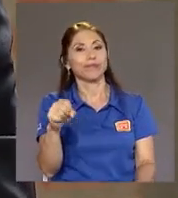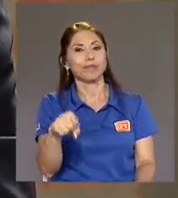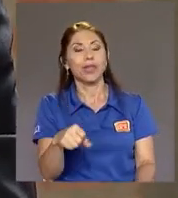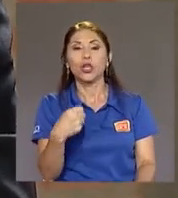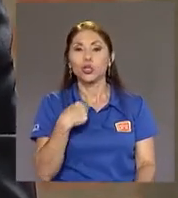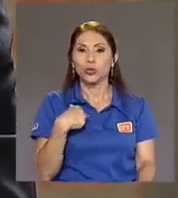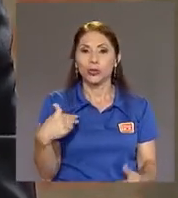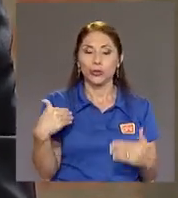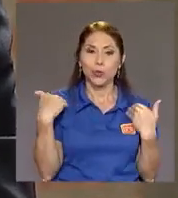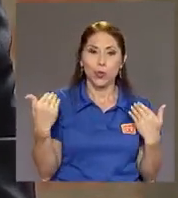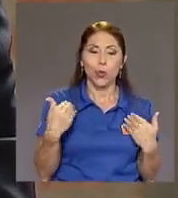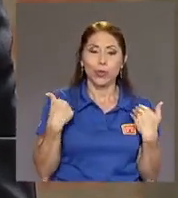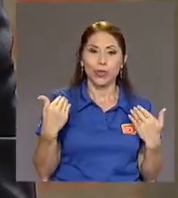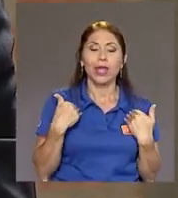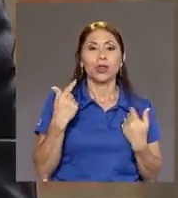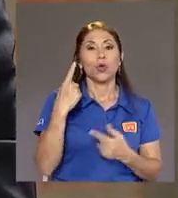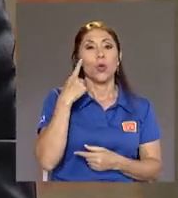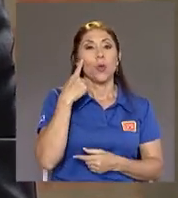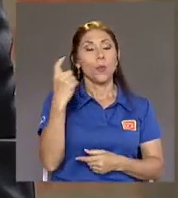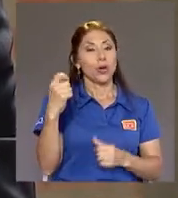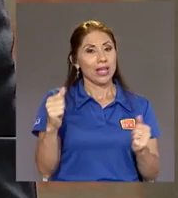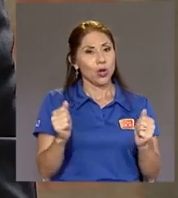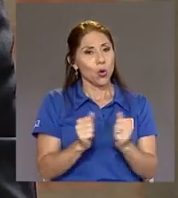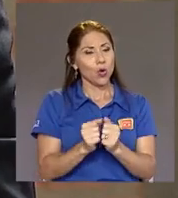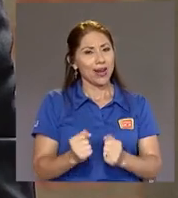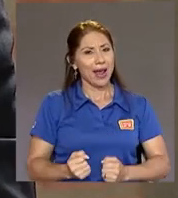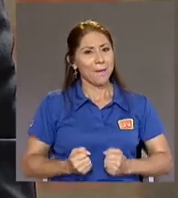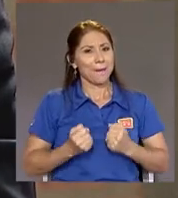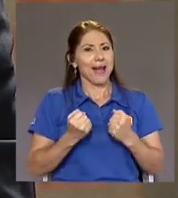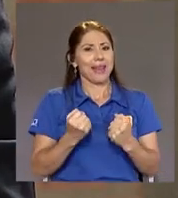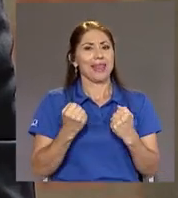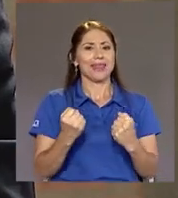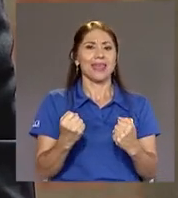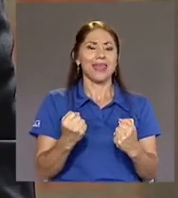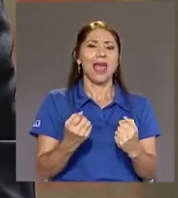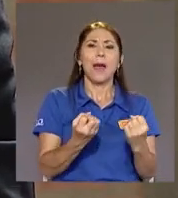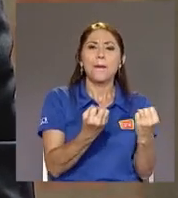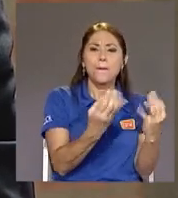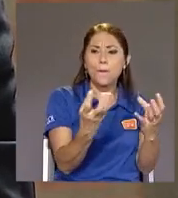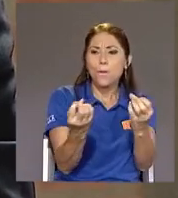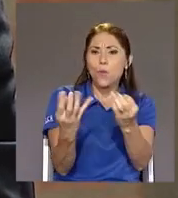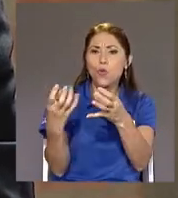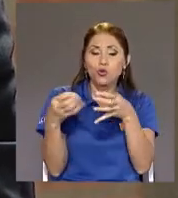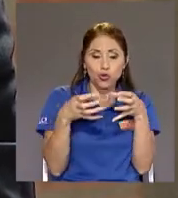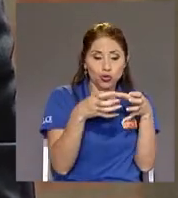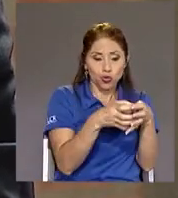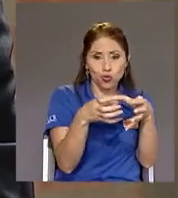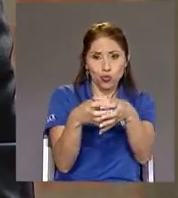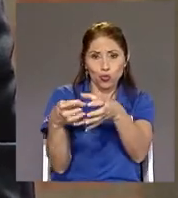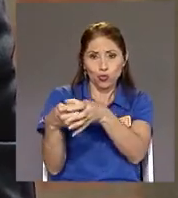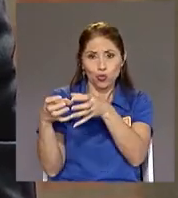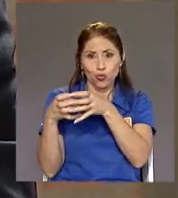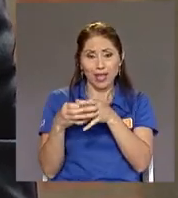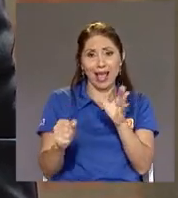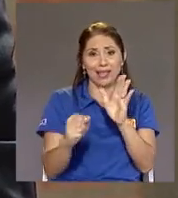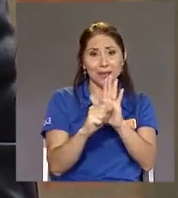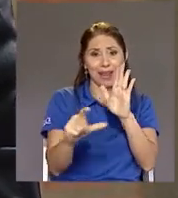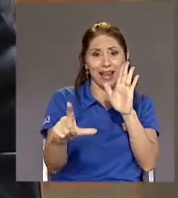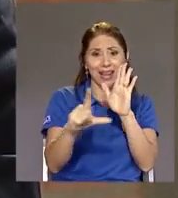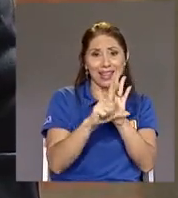contento Porque con gran valentía Múltiples fracciones De la asamblea legislativa Anterior